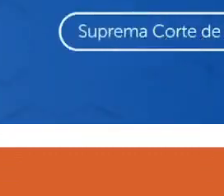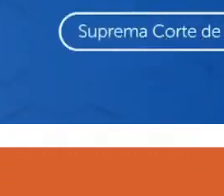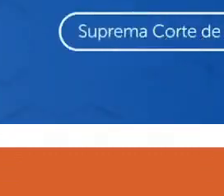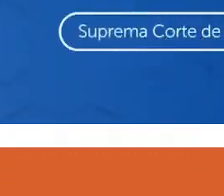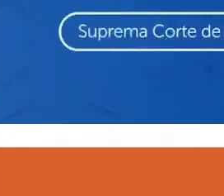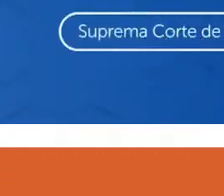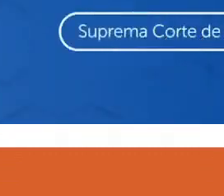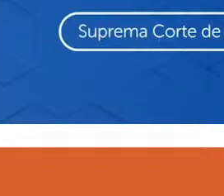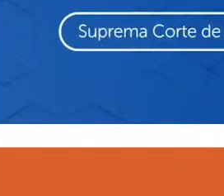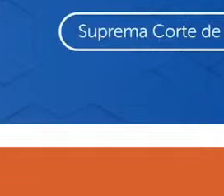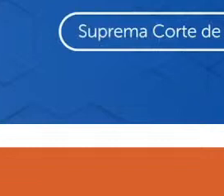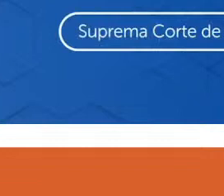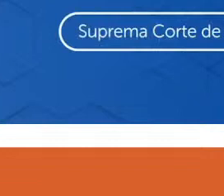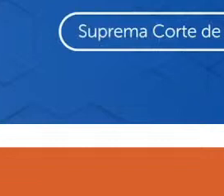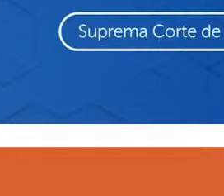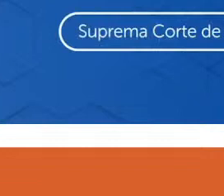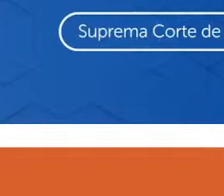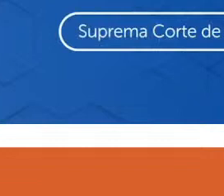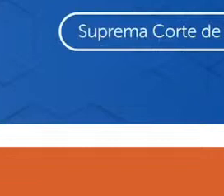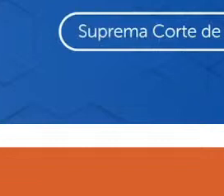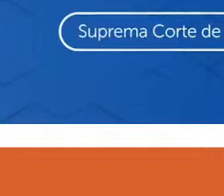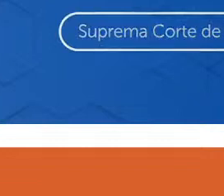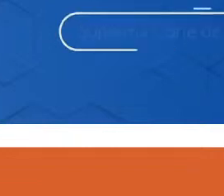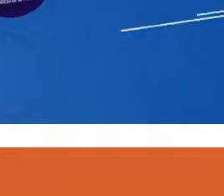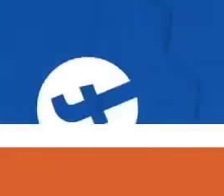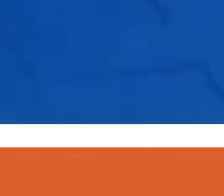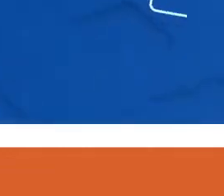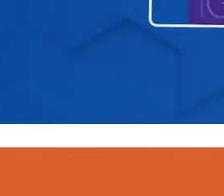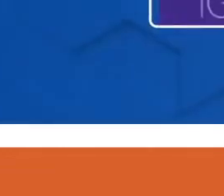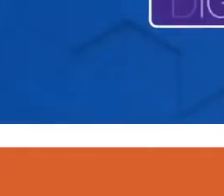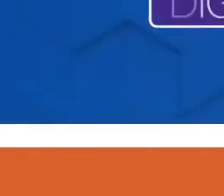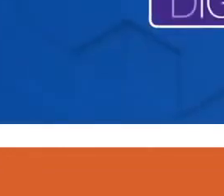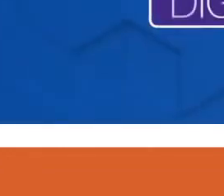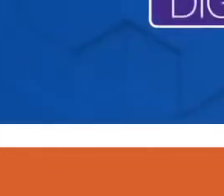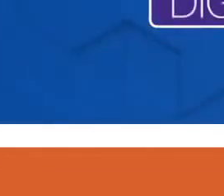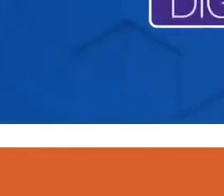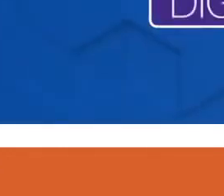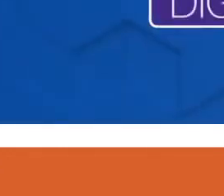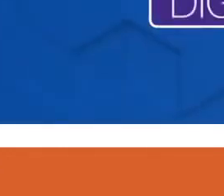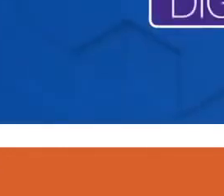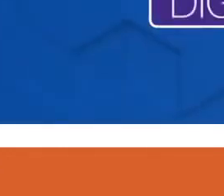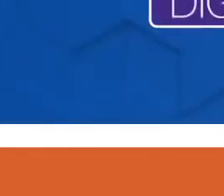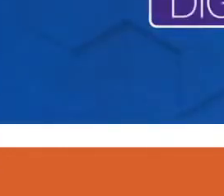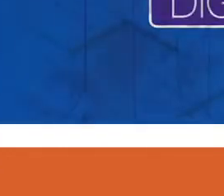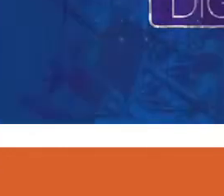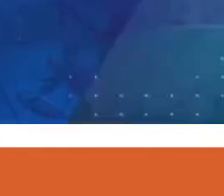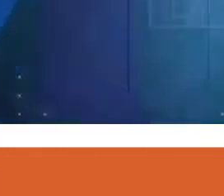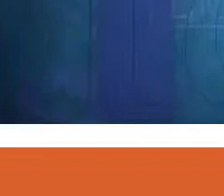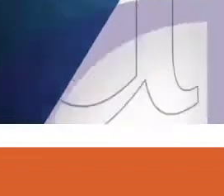como Suprema Corte de Justicia de la Nación. Sigue nuestra página oficial y se parte de la Corte Digital.